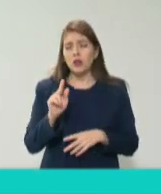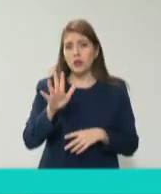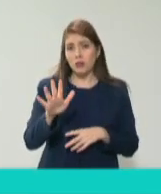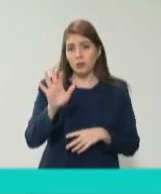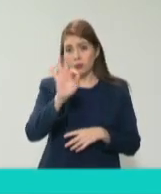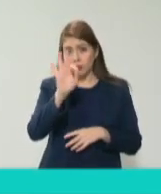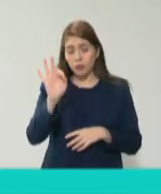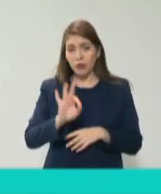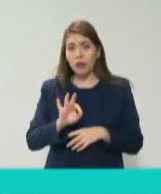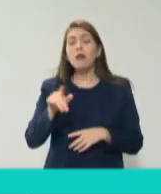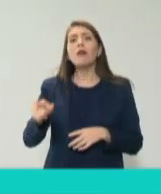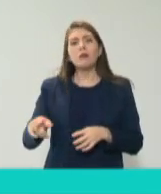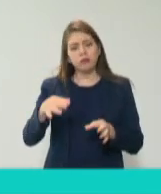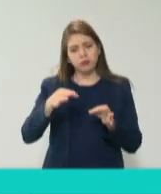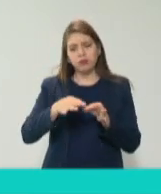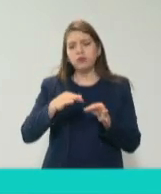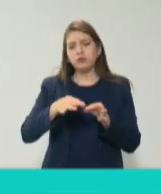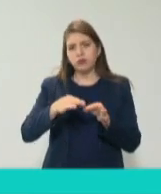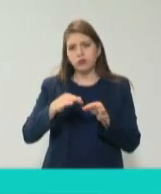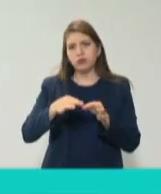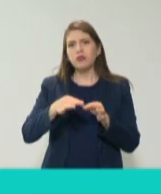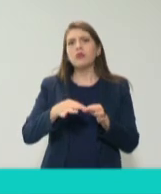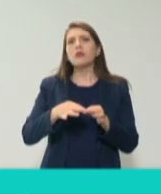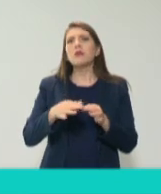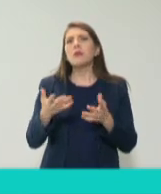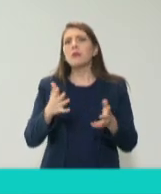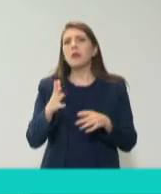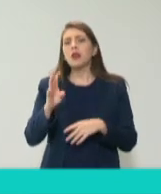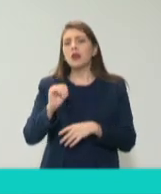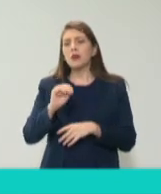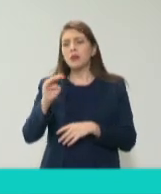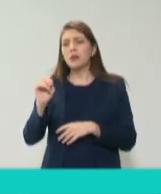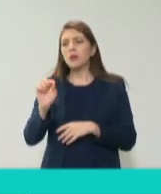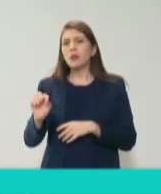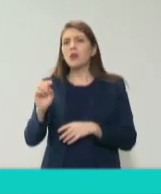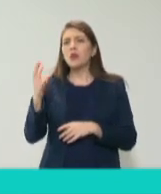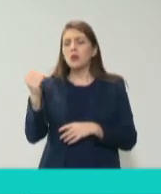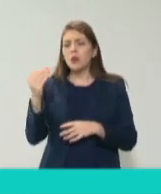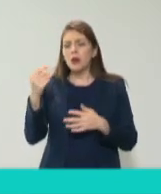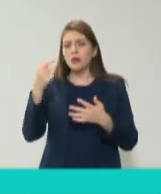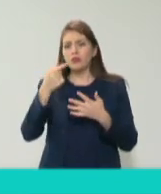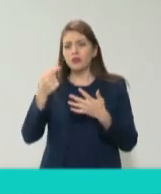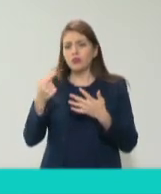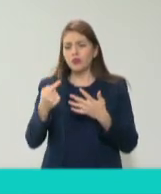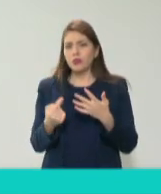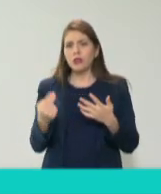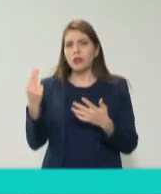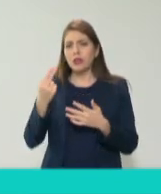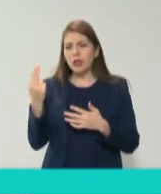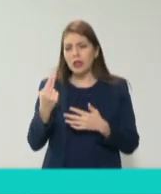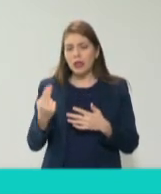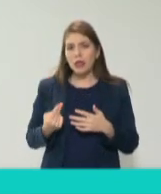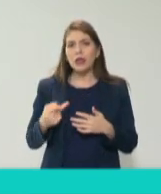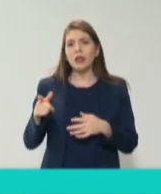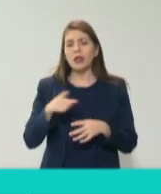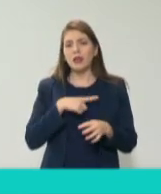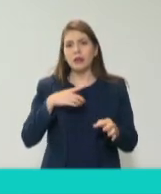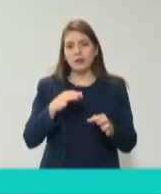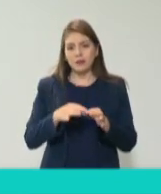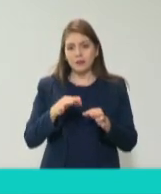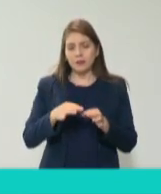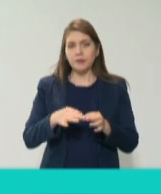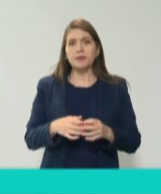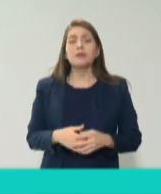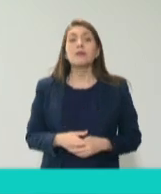cumple con el 99.9% de los requisitos que deberían de cumplir cuando empezamos